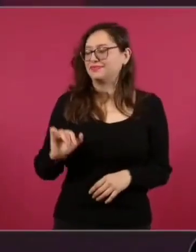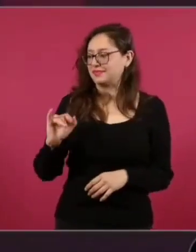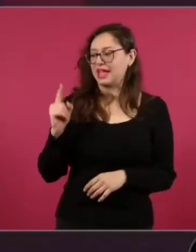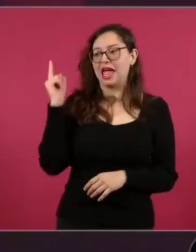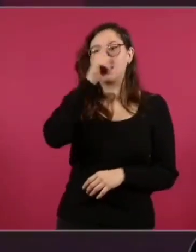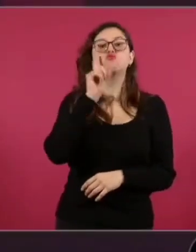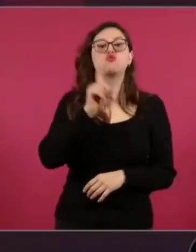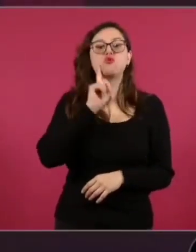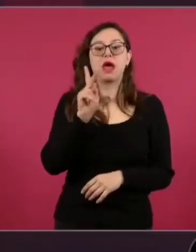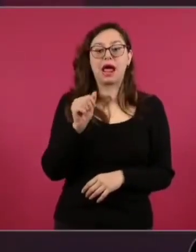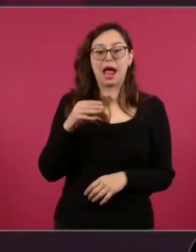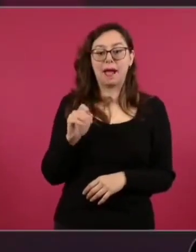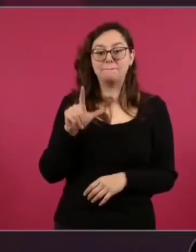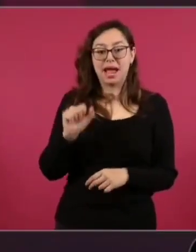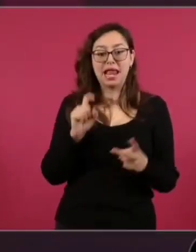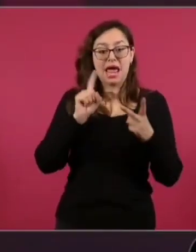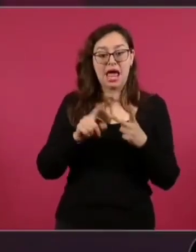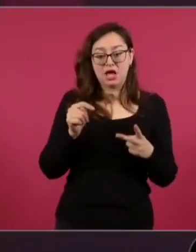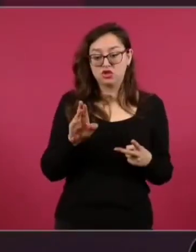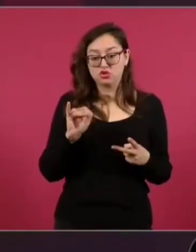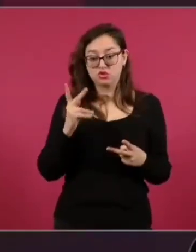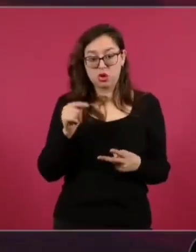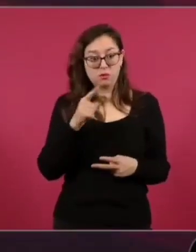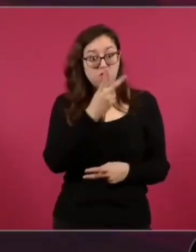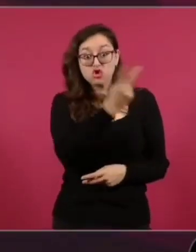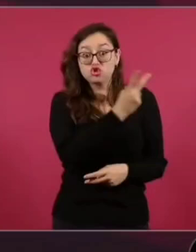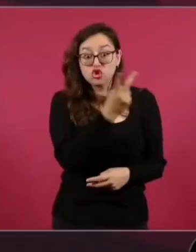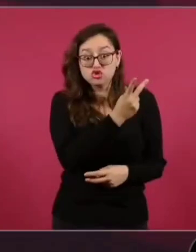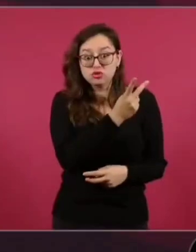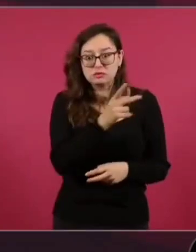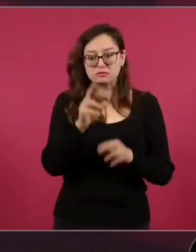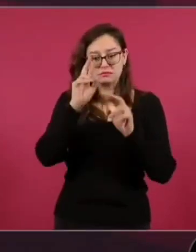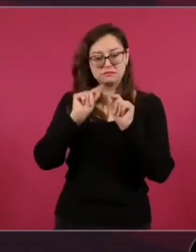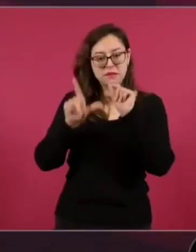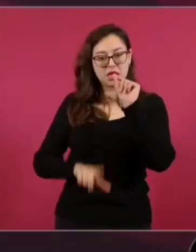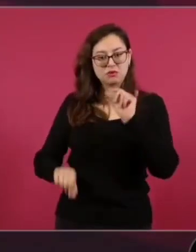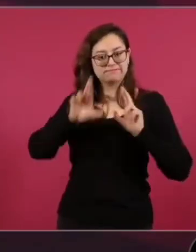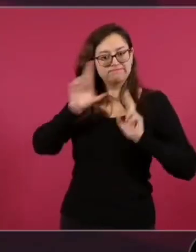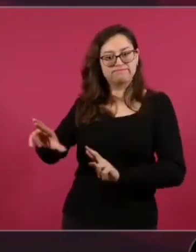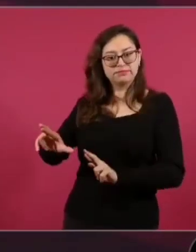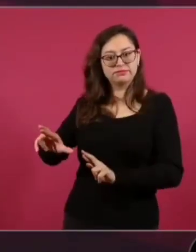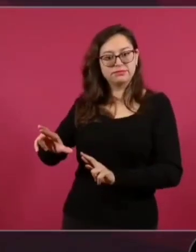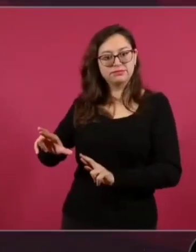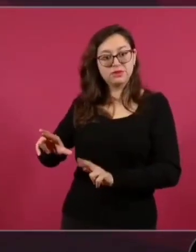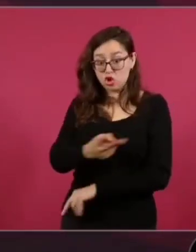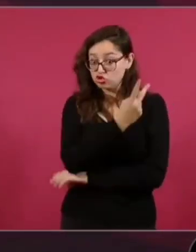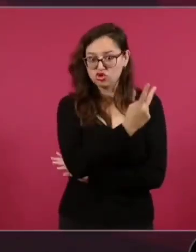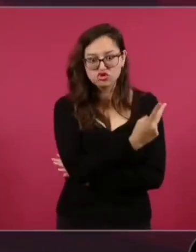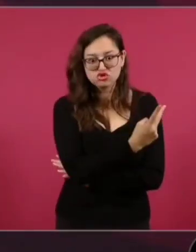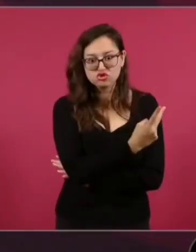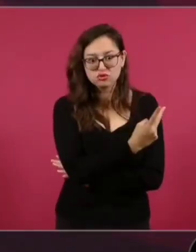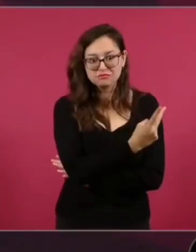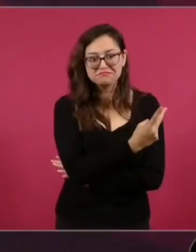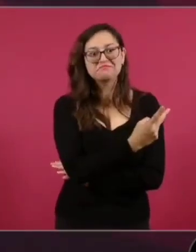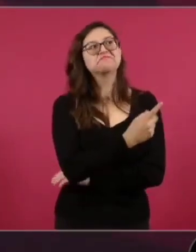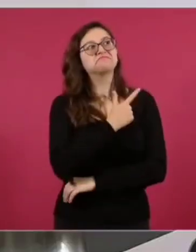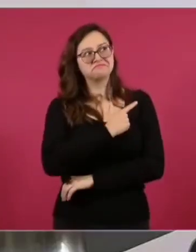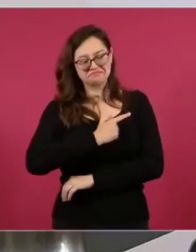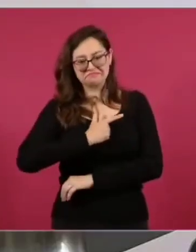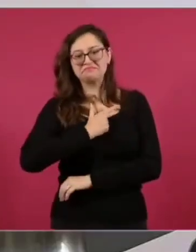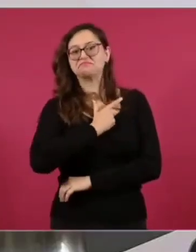trataron con respeto a México. Y ahí vamos